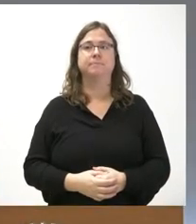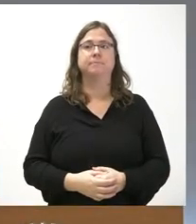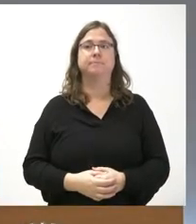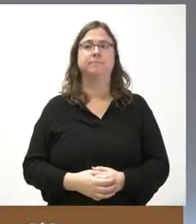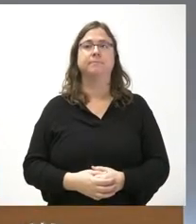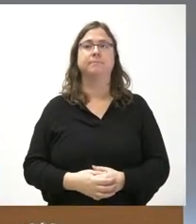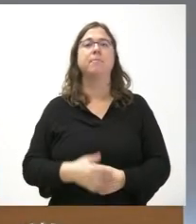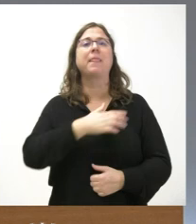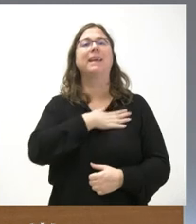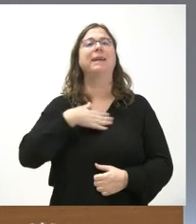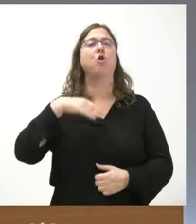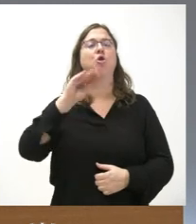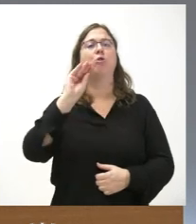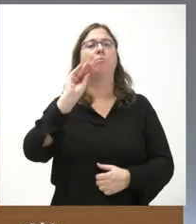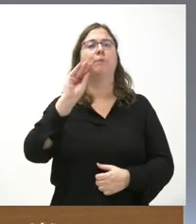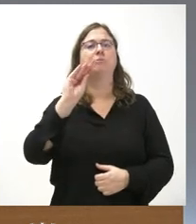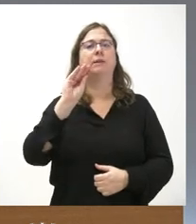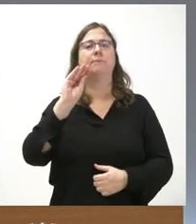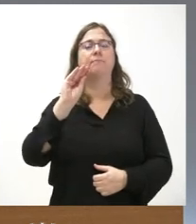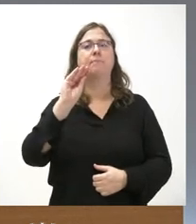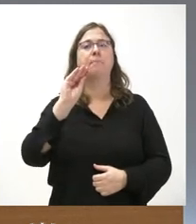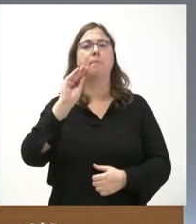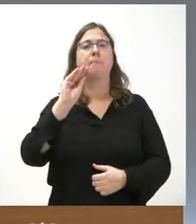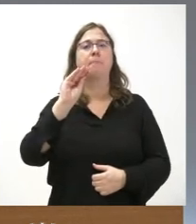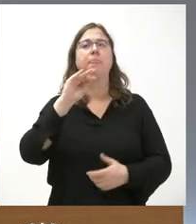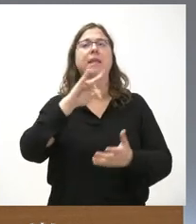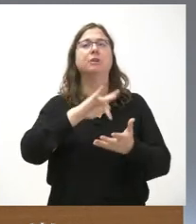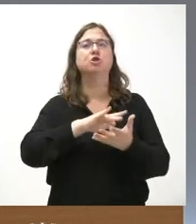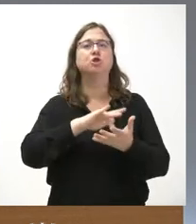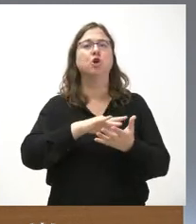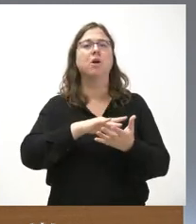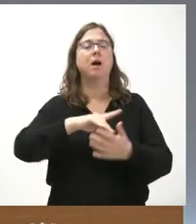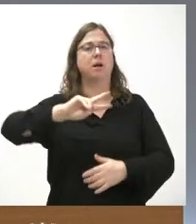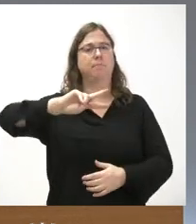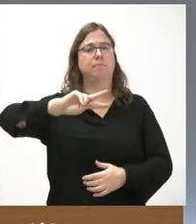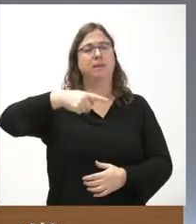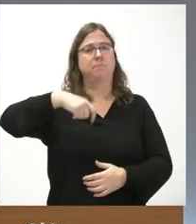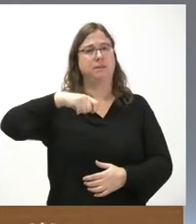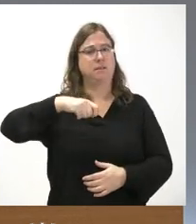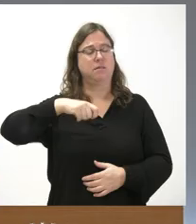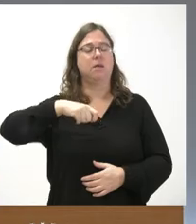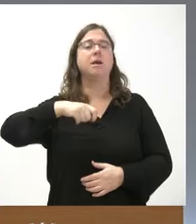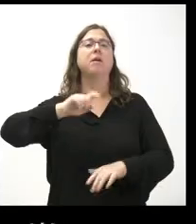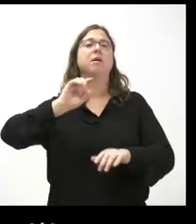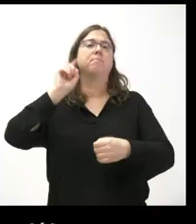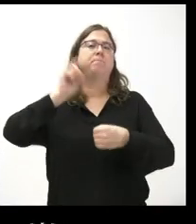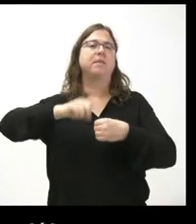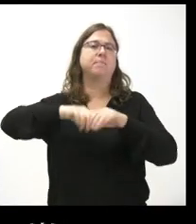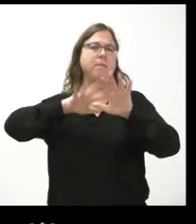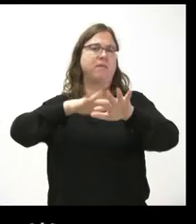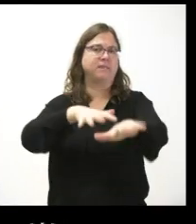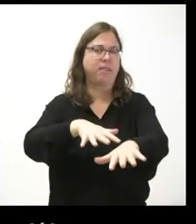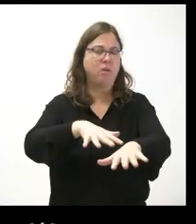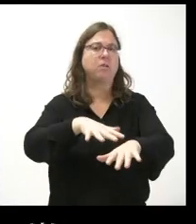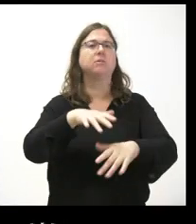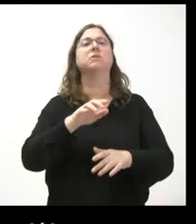Yo le quería preguntar por la presencia de García Gallardo en las manifestaciones manifestaciones en las que